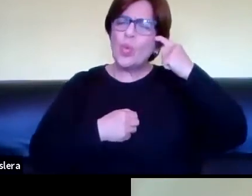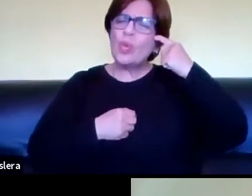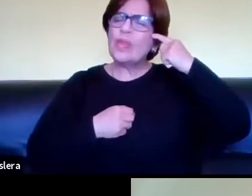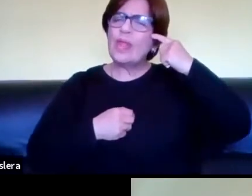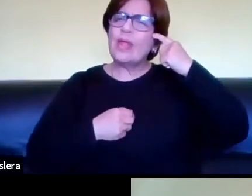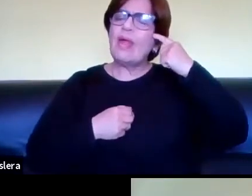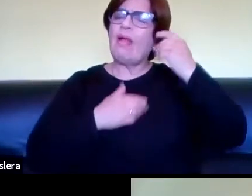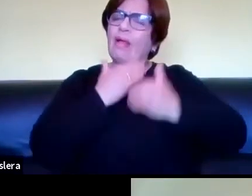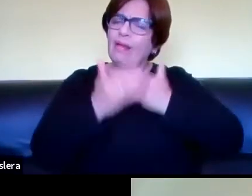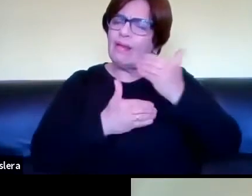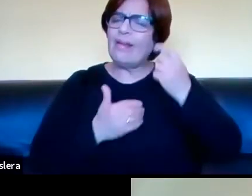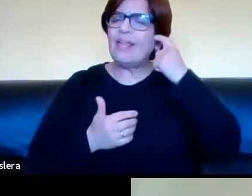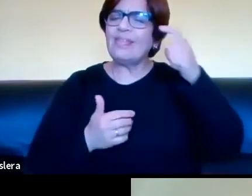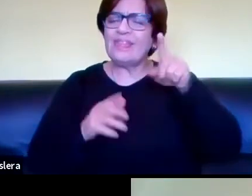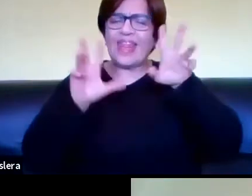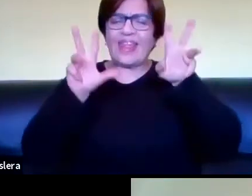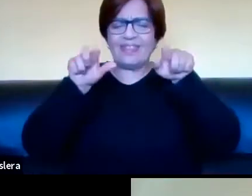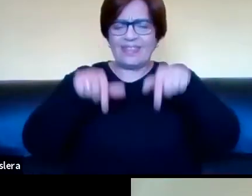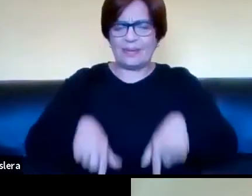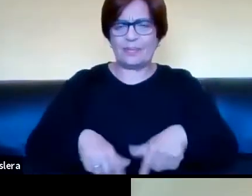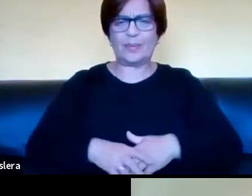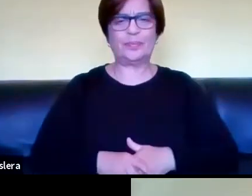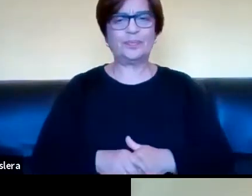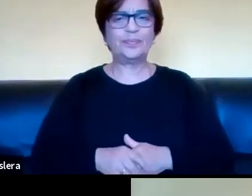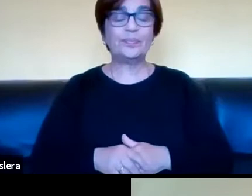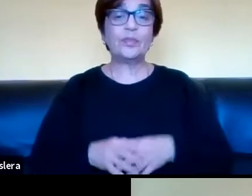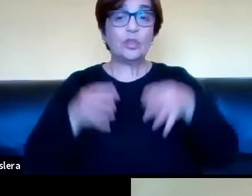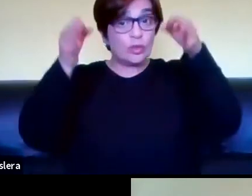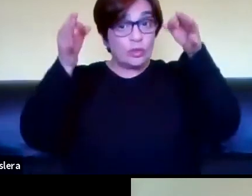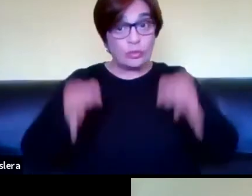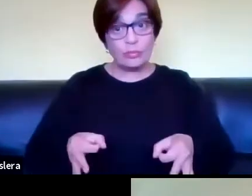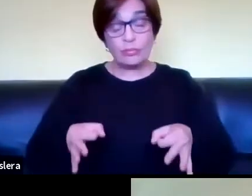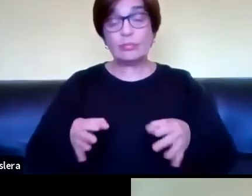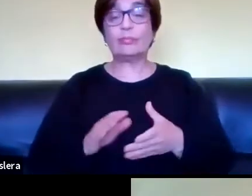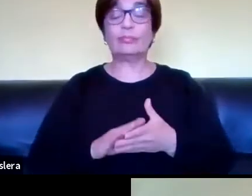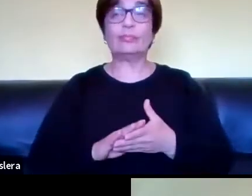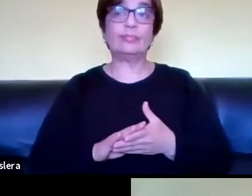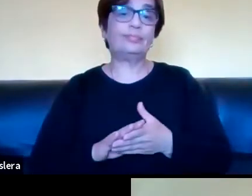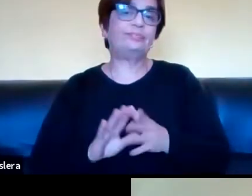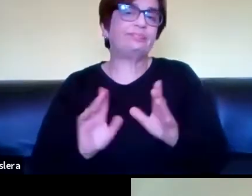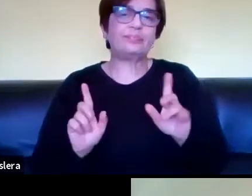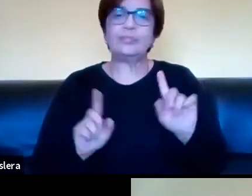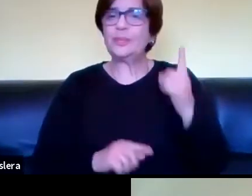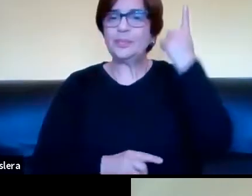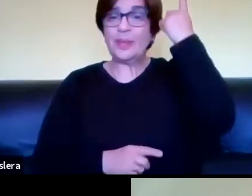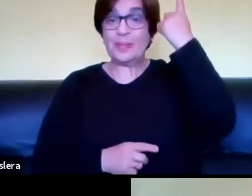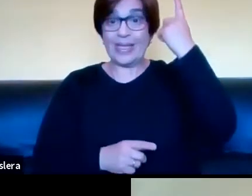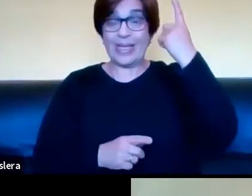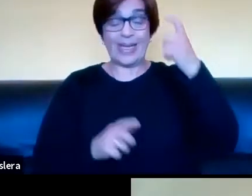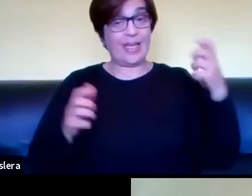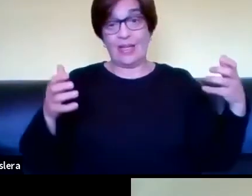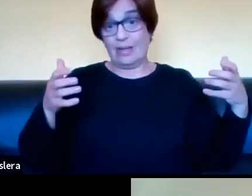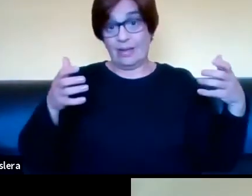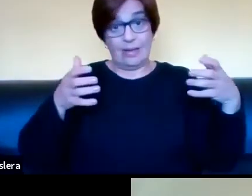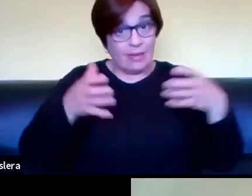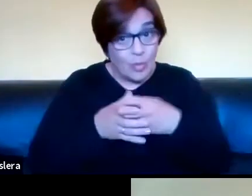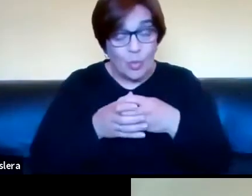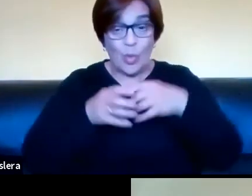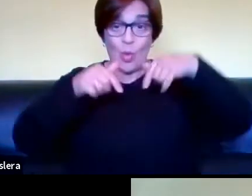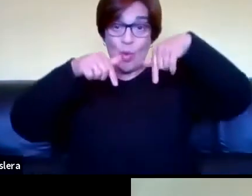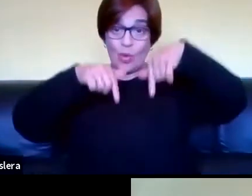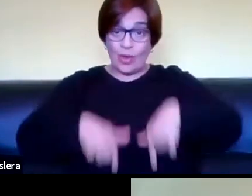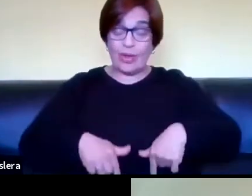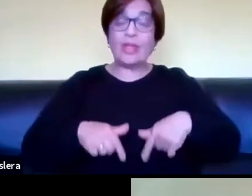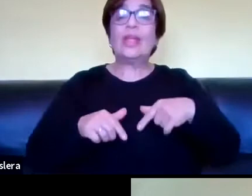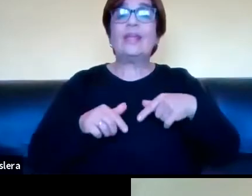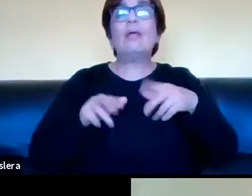relación con estos temas. En concreto, bueno, el primer encuentro de este ciclo refiere a,